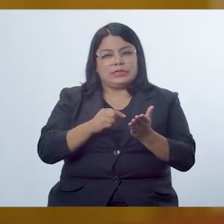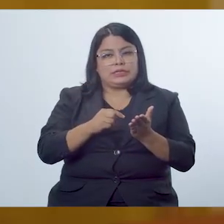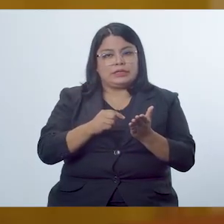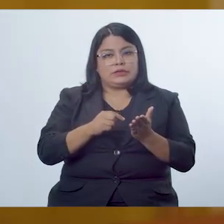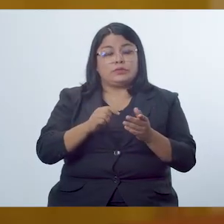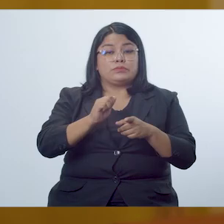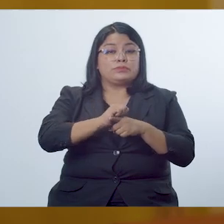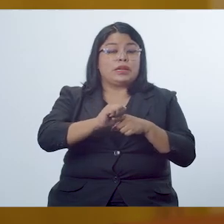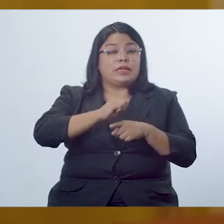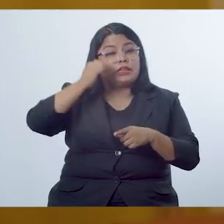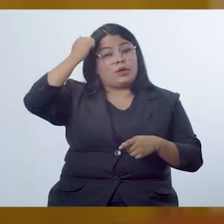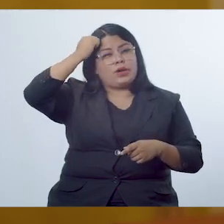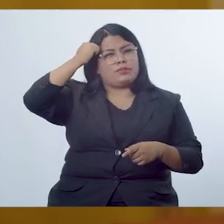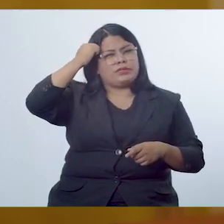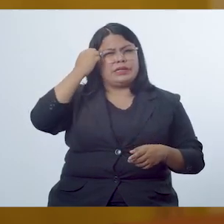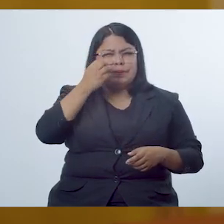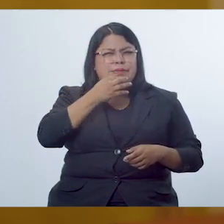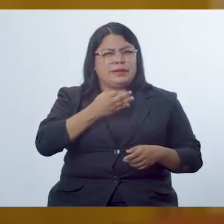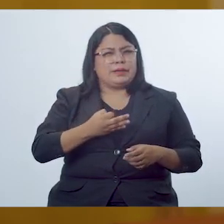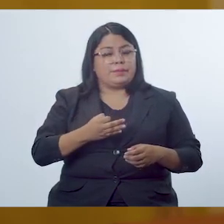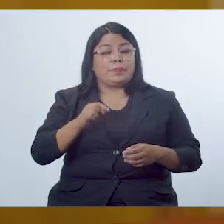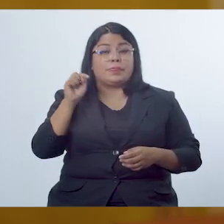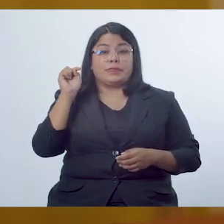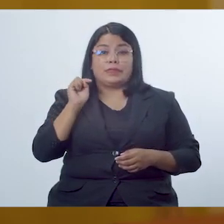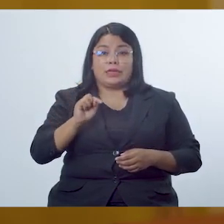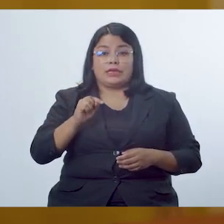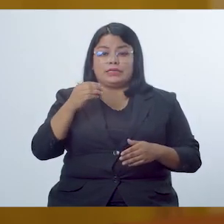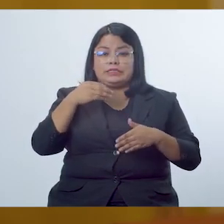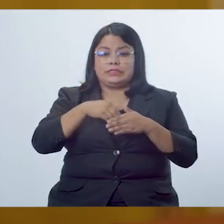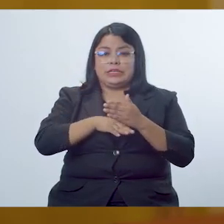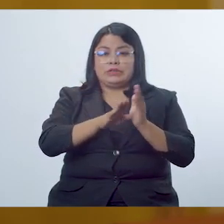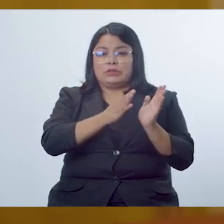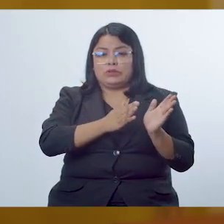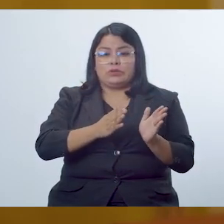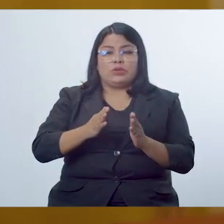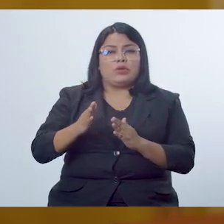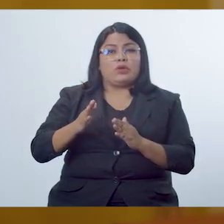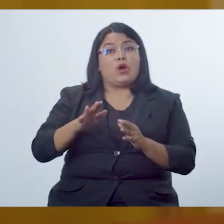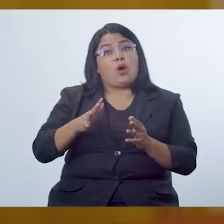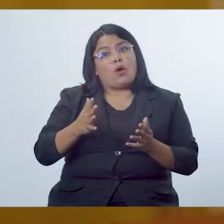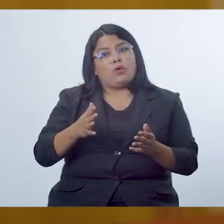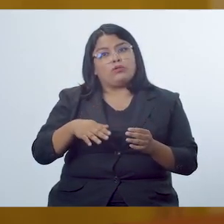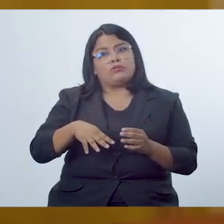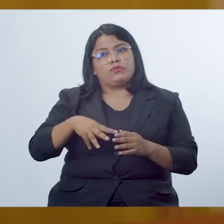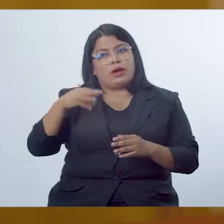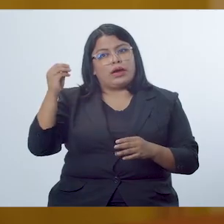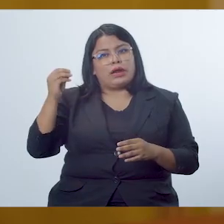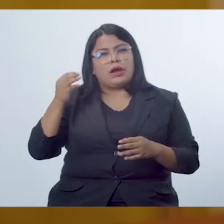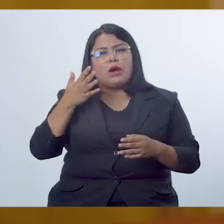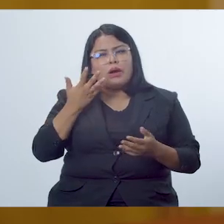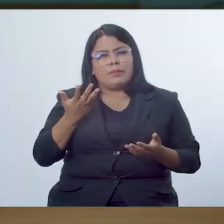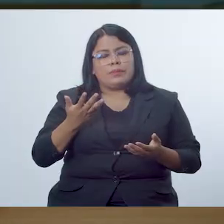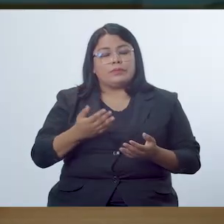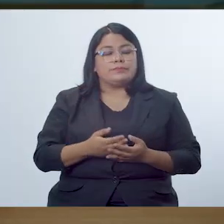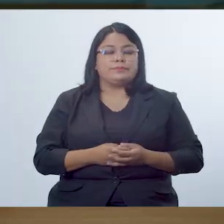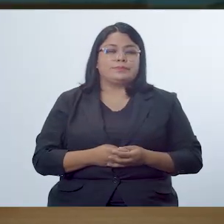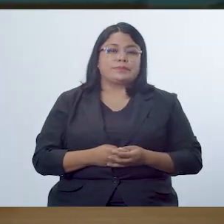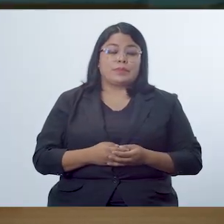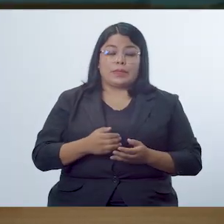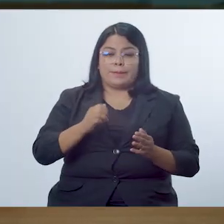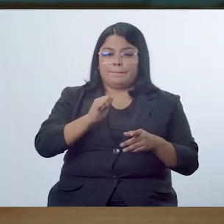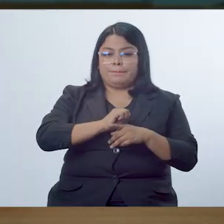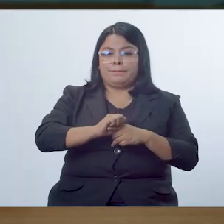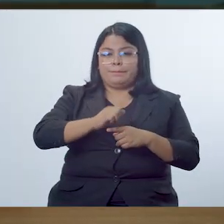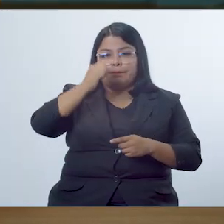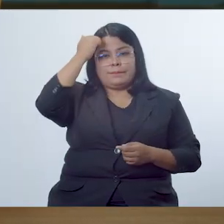de texto que es práctico lo aprendido si no me equivoco y esta sección está dentro de la secuencia o está fuera de ella? La